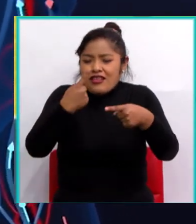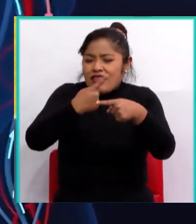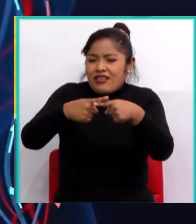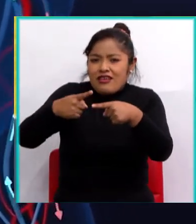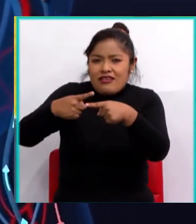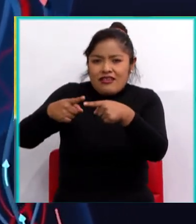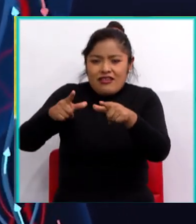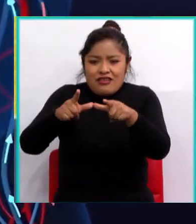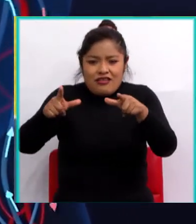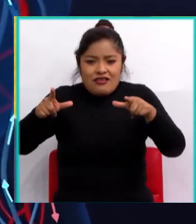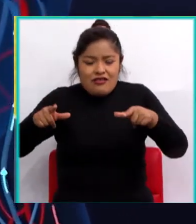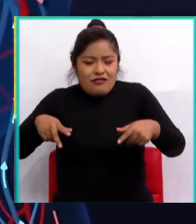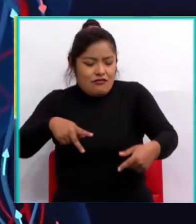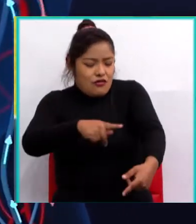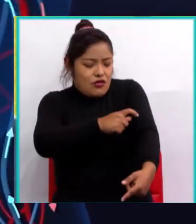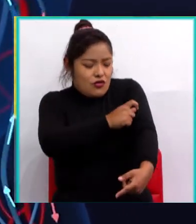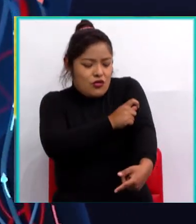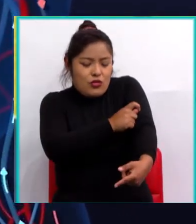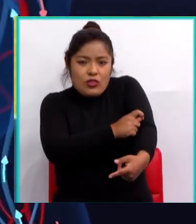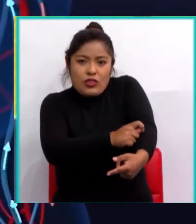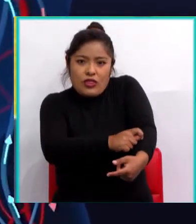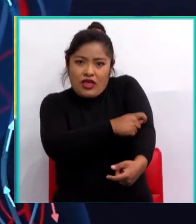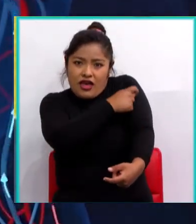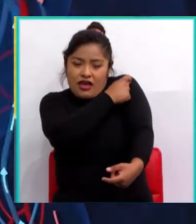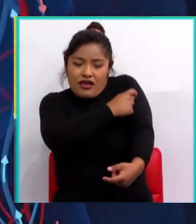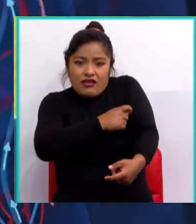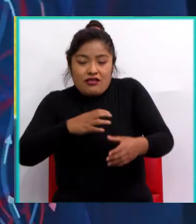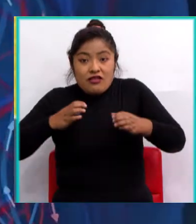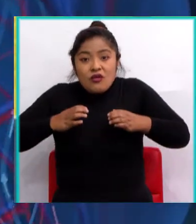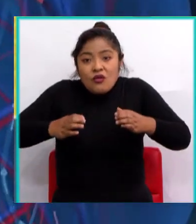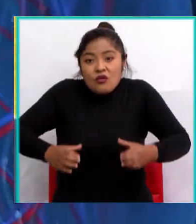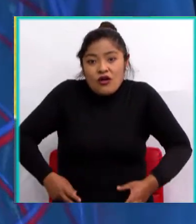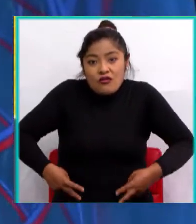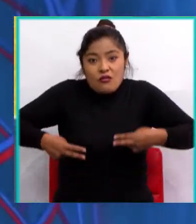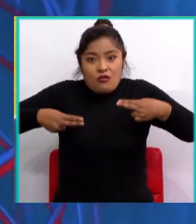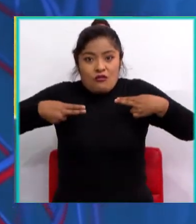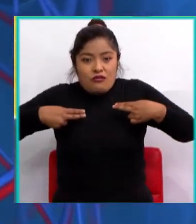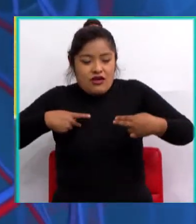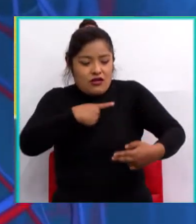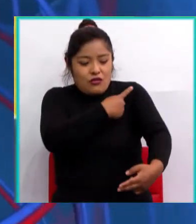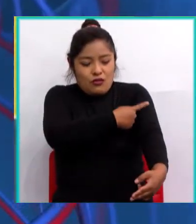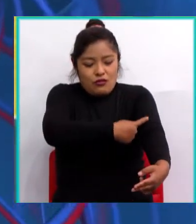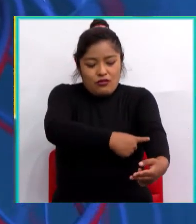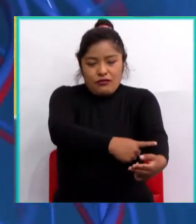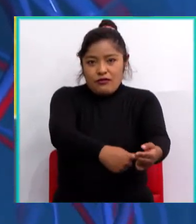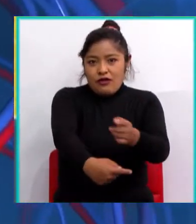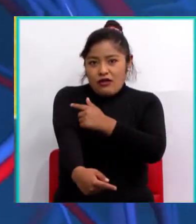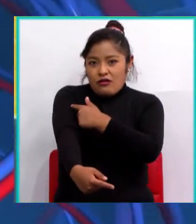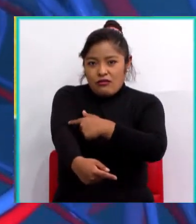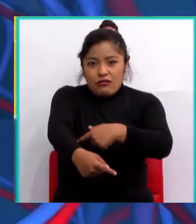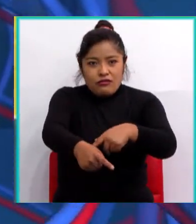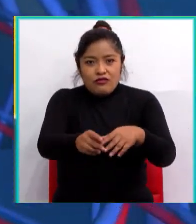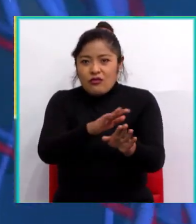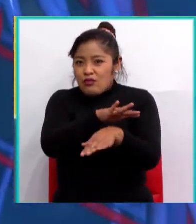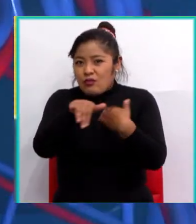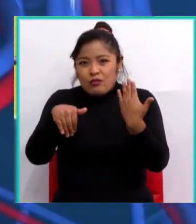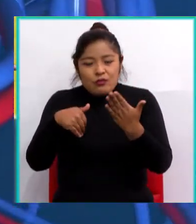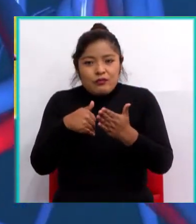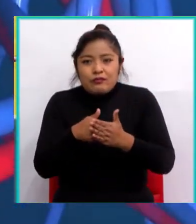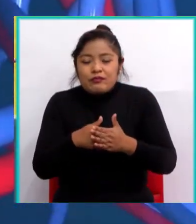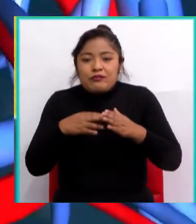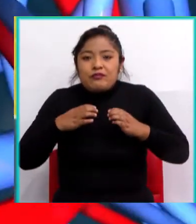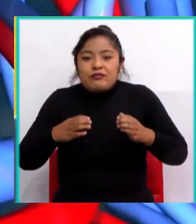nuestros tejidos del cuerpo. Y está constituido por los siguientes elementos. Primero están